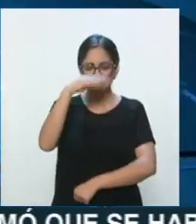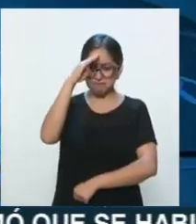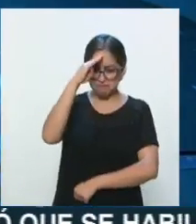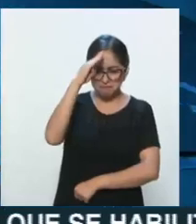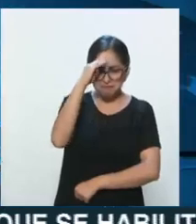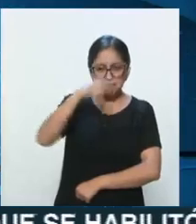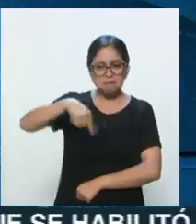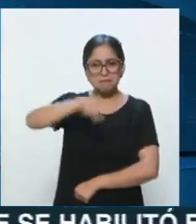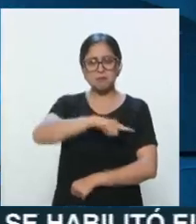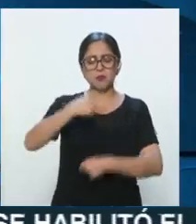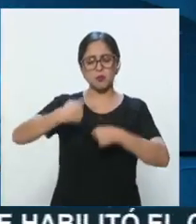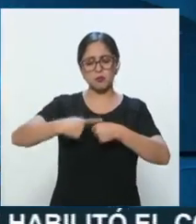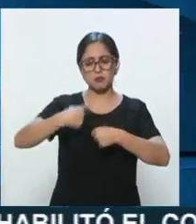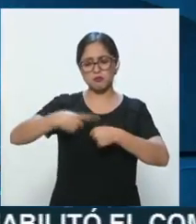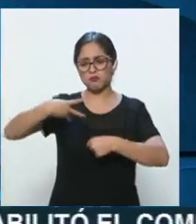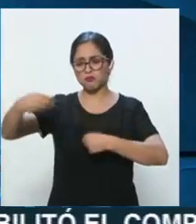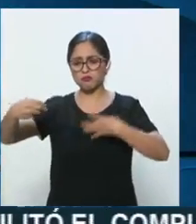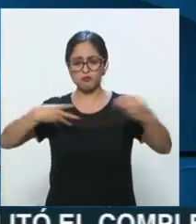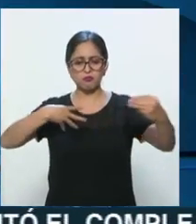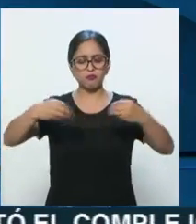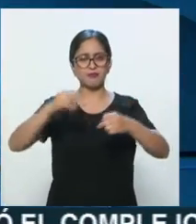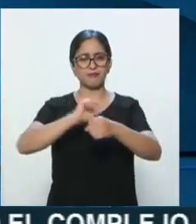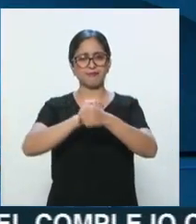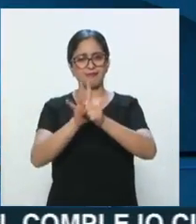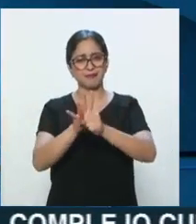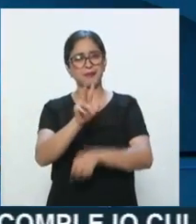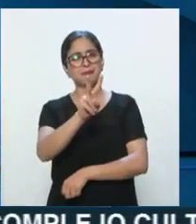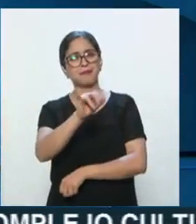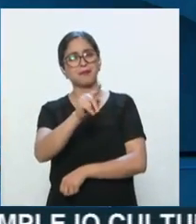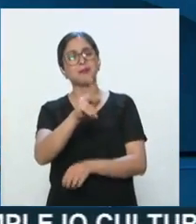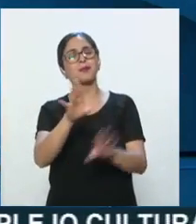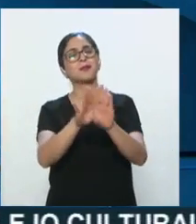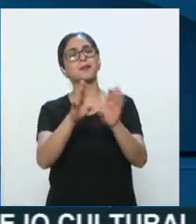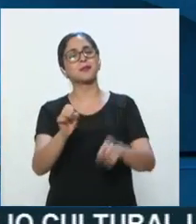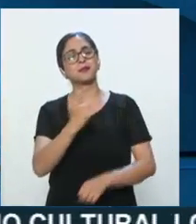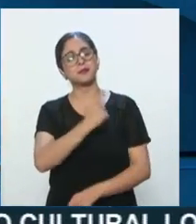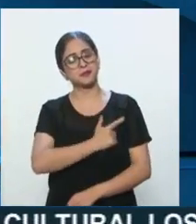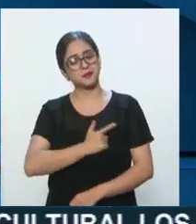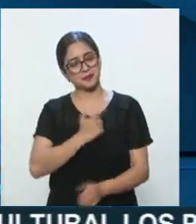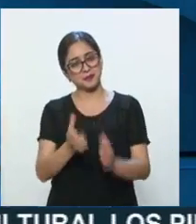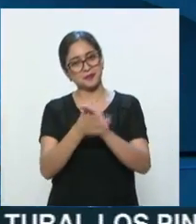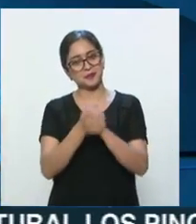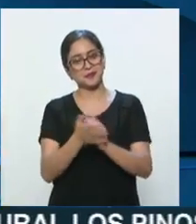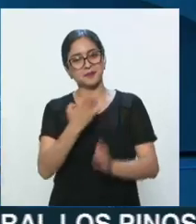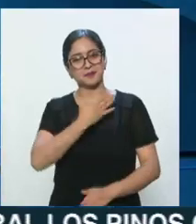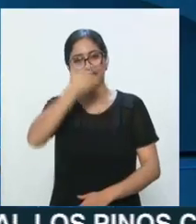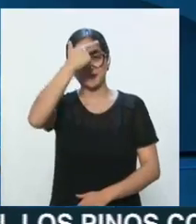efectos de la pandemia de COVID-19. Víctor, ¿cómo estás? Qué gusto saludarte. Buenas noches.